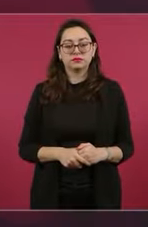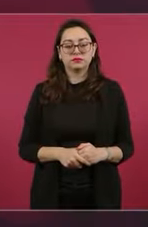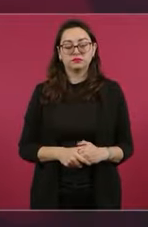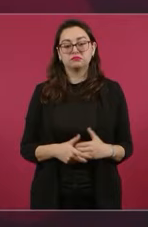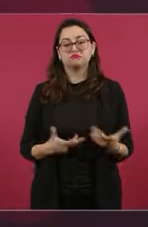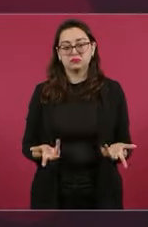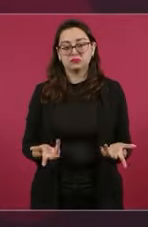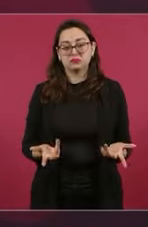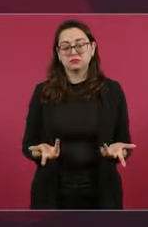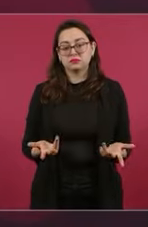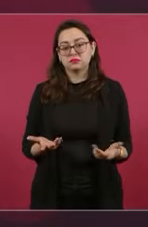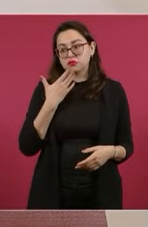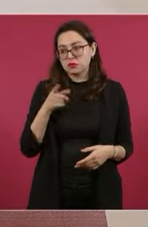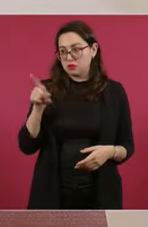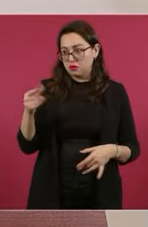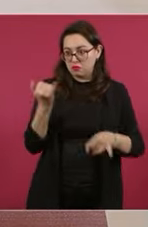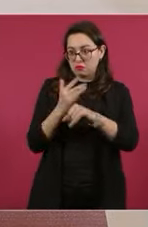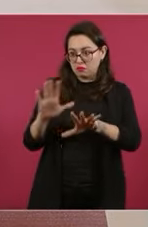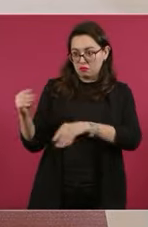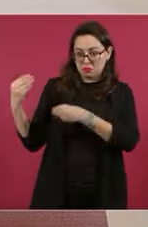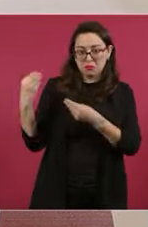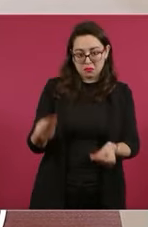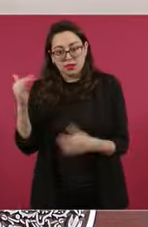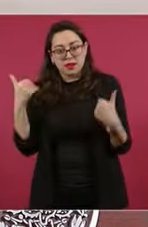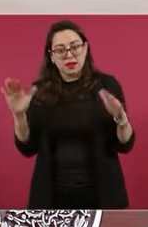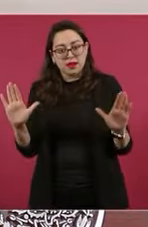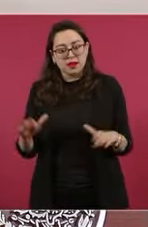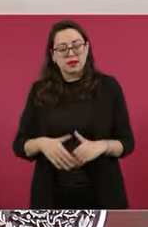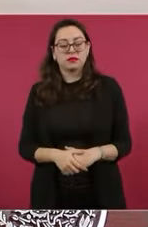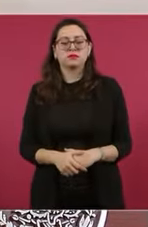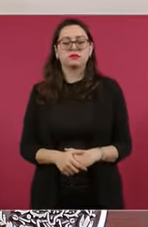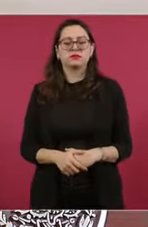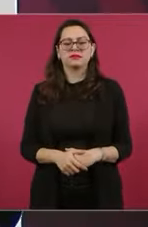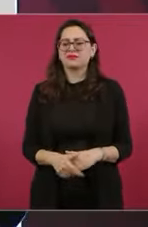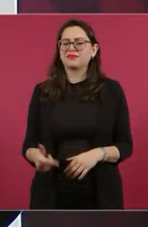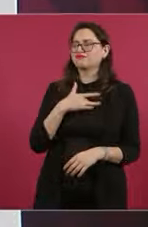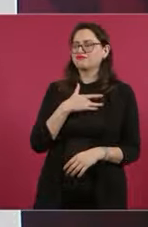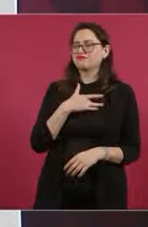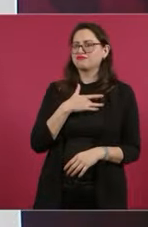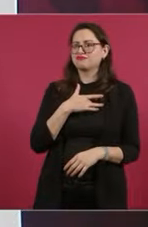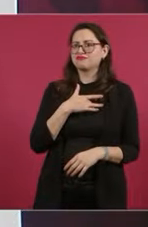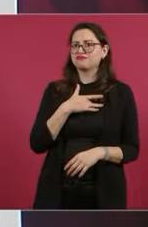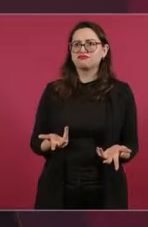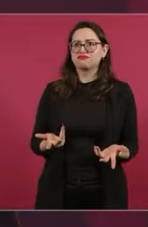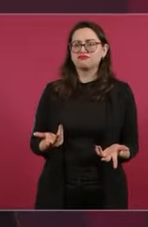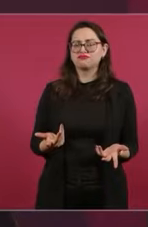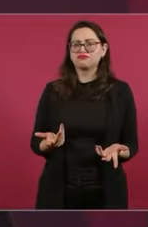que la aportara. Y yo no estoy cerrado, no tengo ninguna intención de